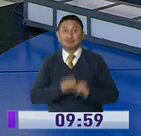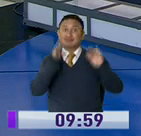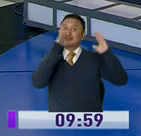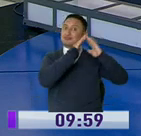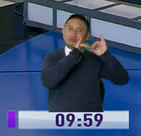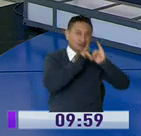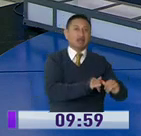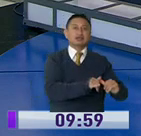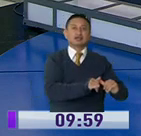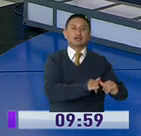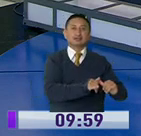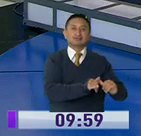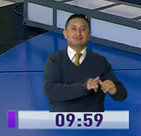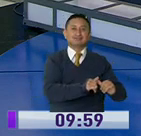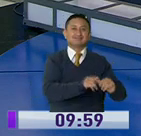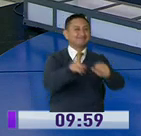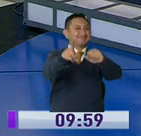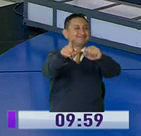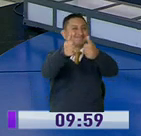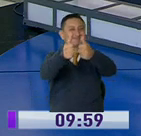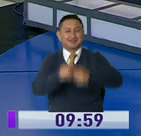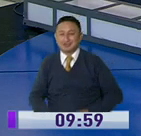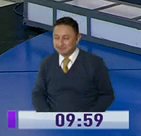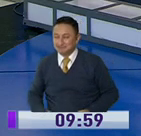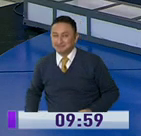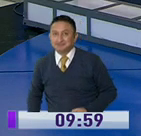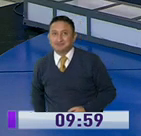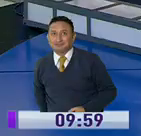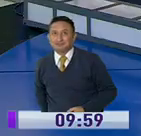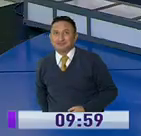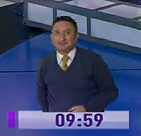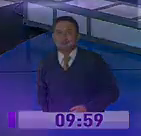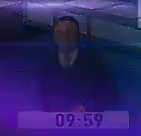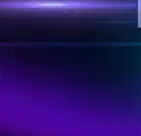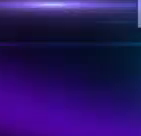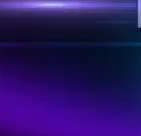Quédese en casa. Eso. Buen fin de semana. ¡Gracias!